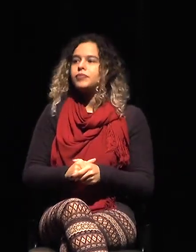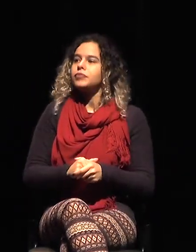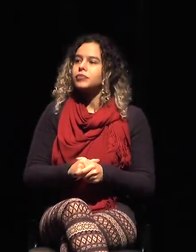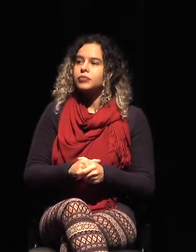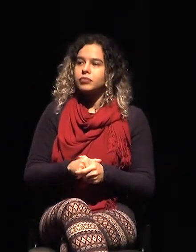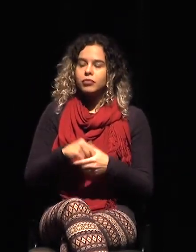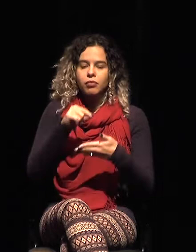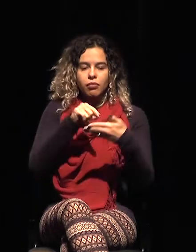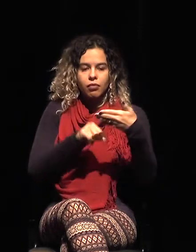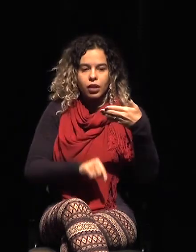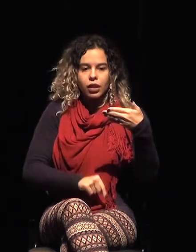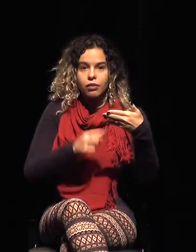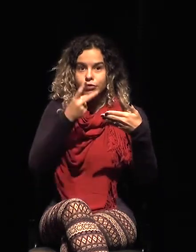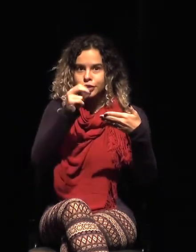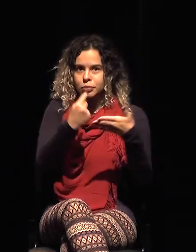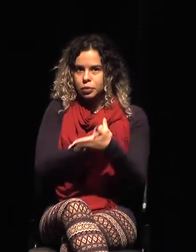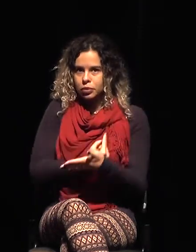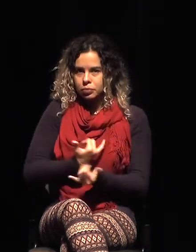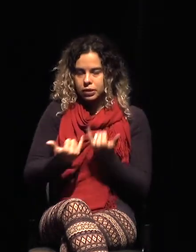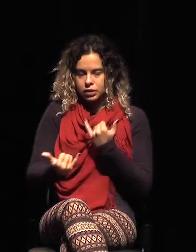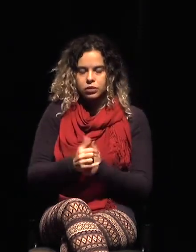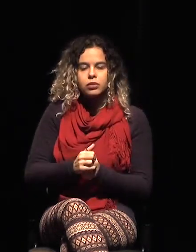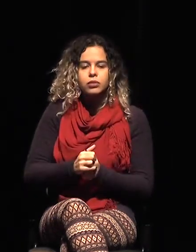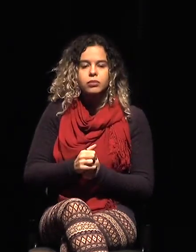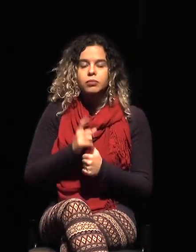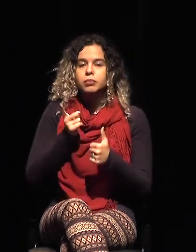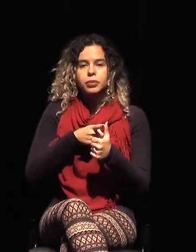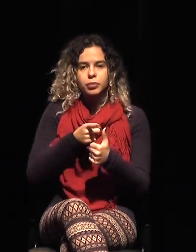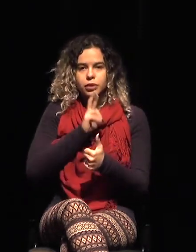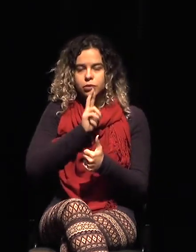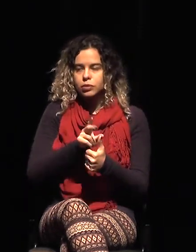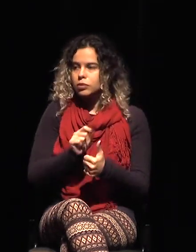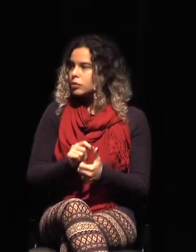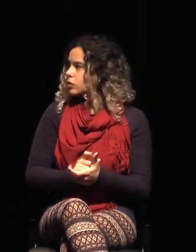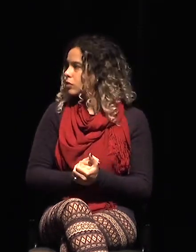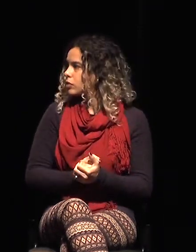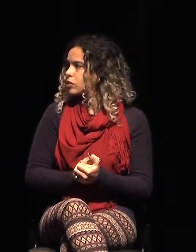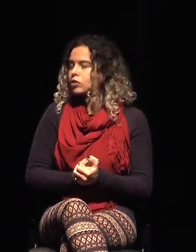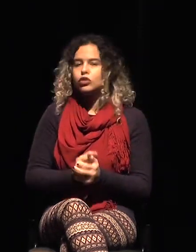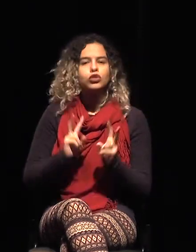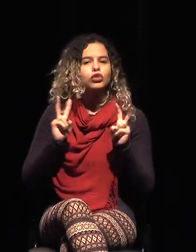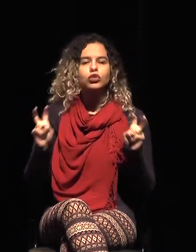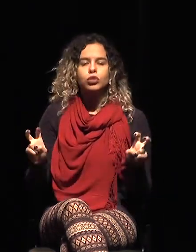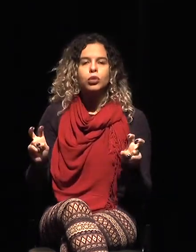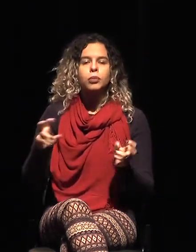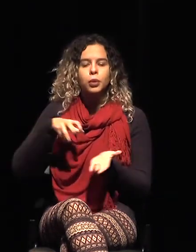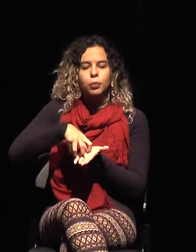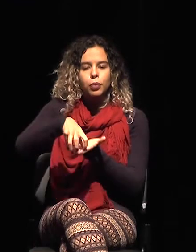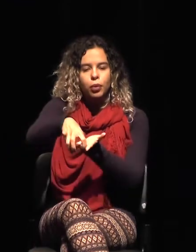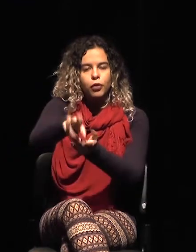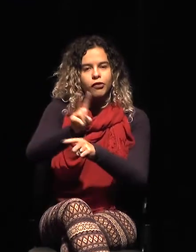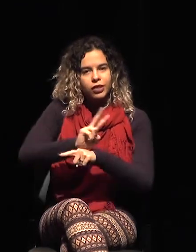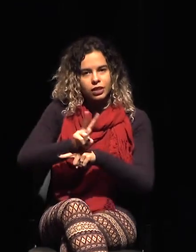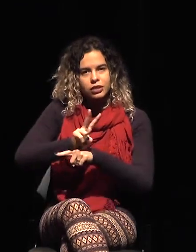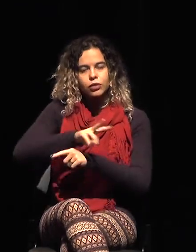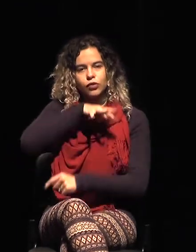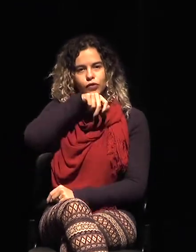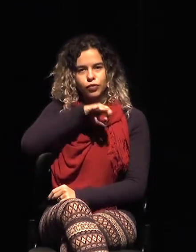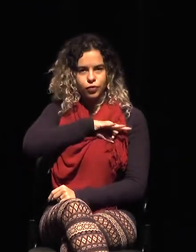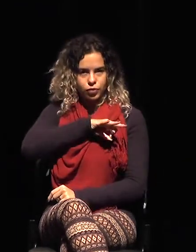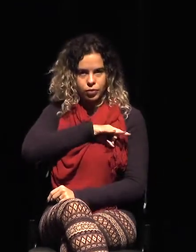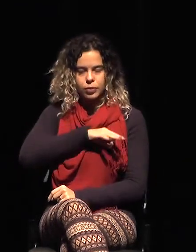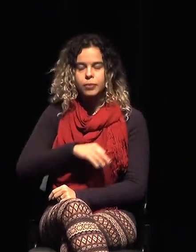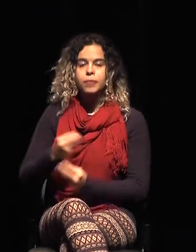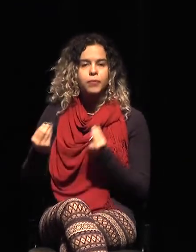por partes aquí. Los puestos de fiscalización de la recaudación interna, ¿no? Bueno, el